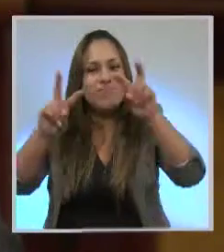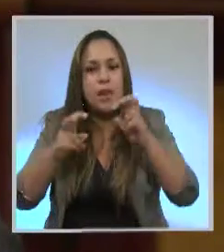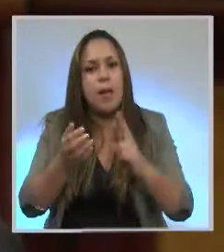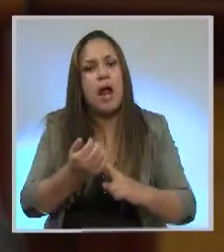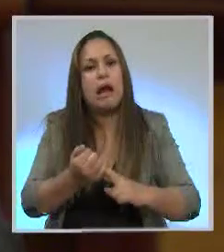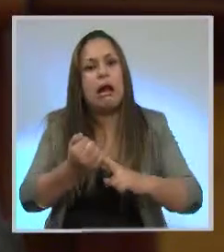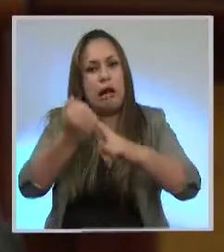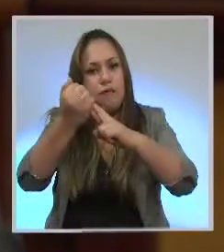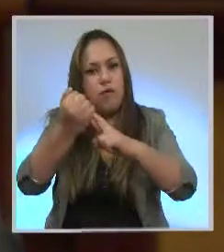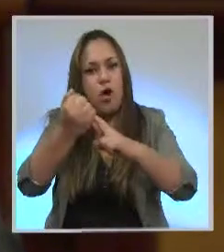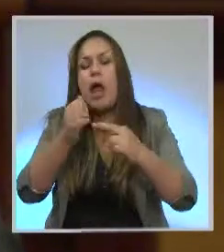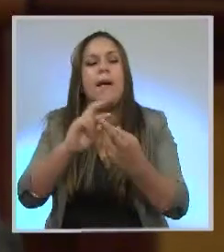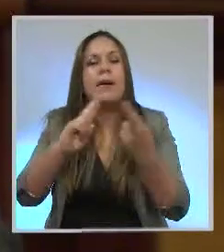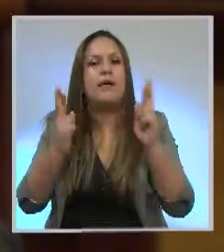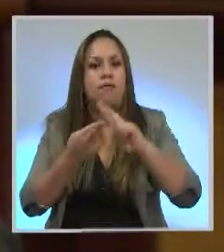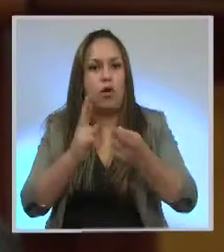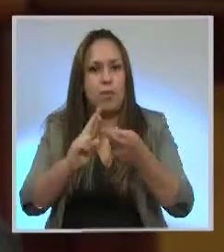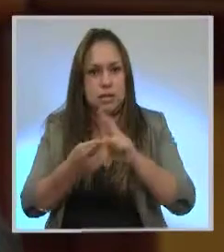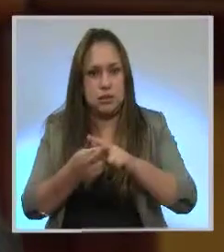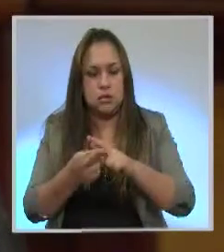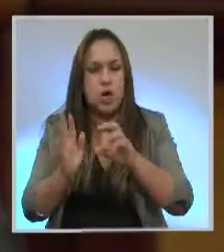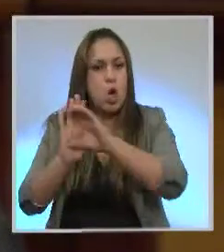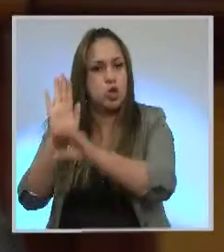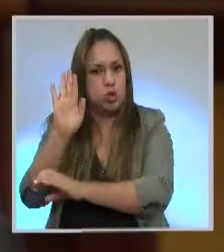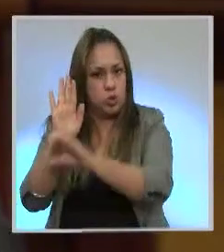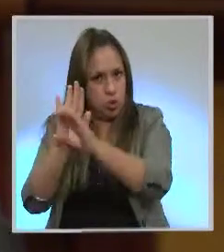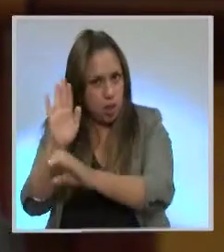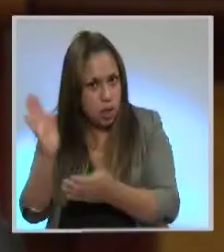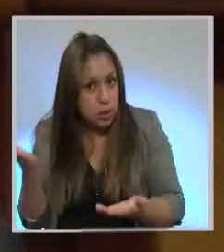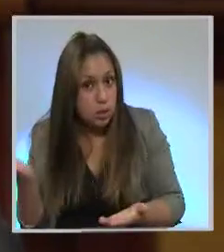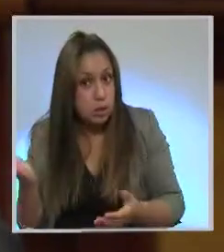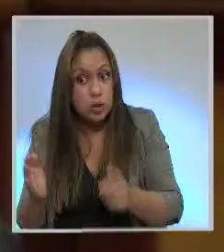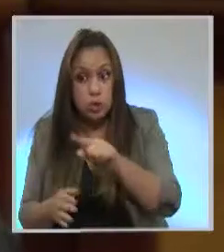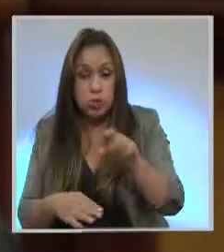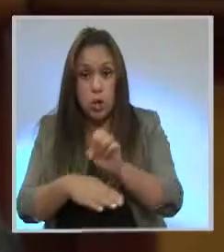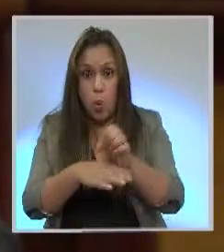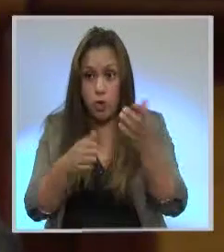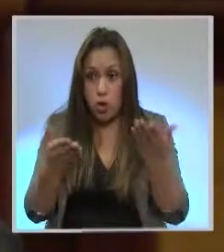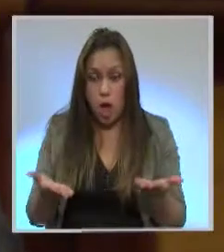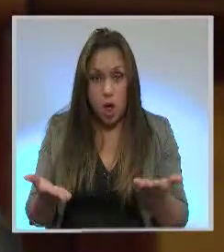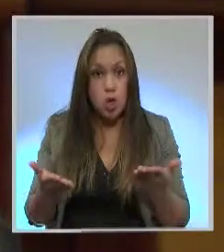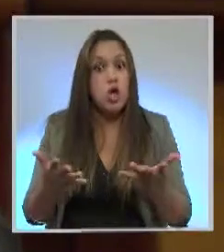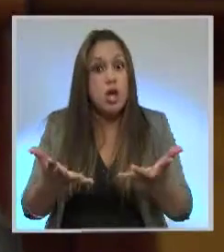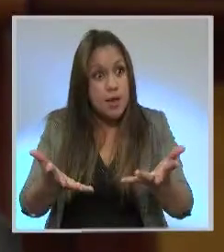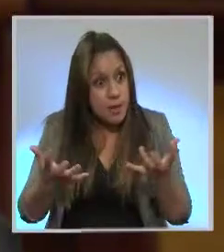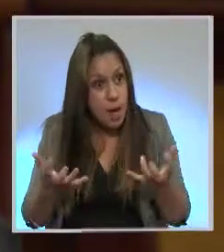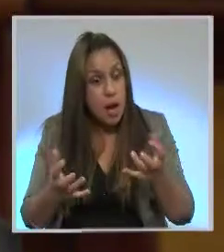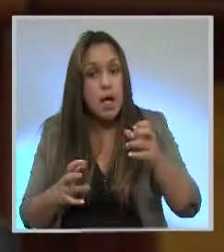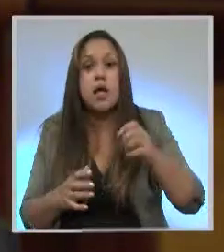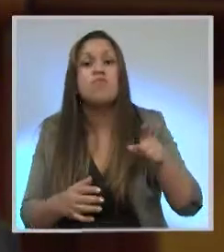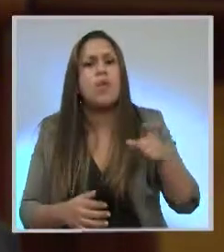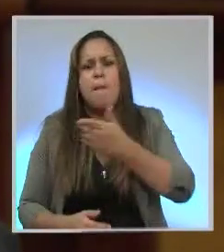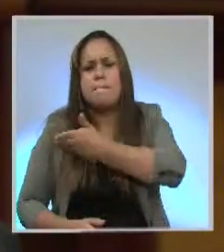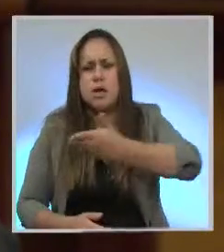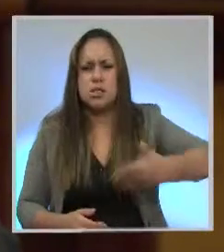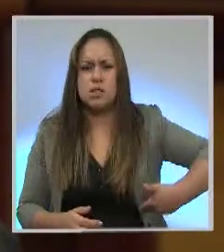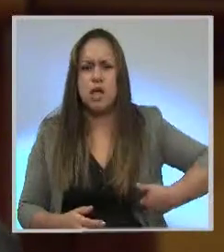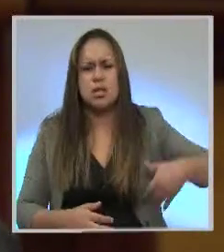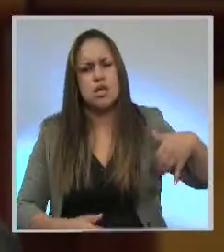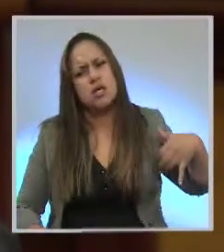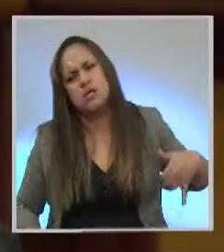que están en marcha? ¿Por qué no consultarle al pueblo ecuatoriano si quiere o no quiere la reelección indefinida? Yo creo que sería una magnífica